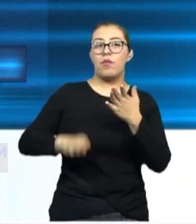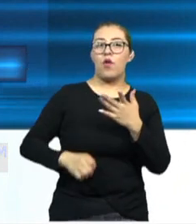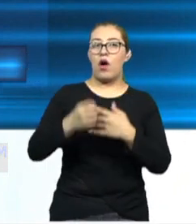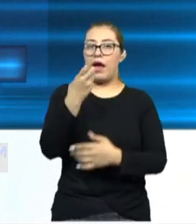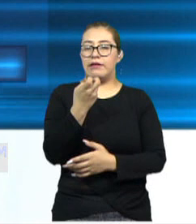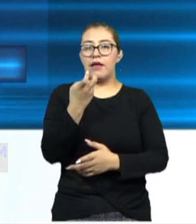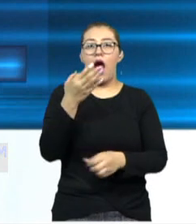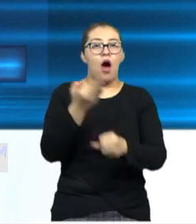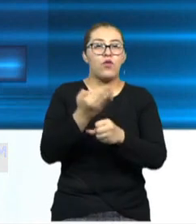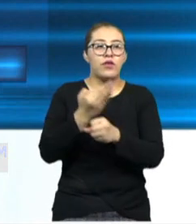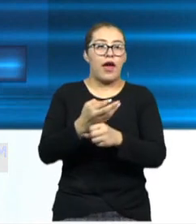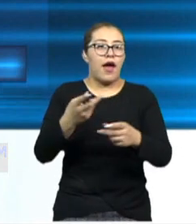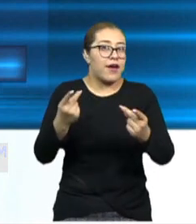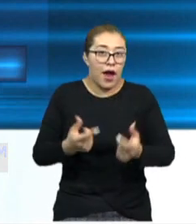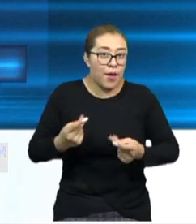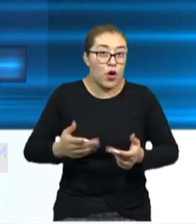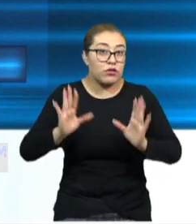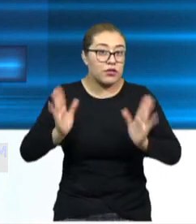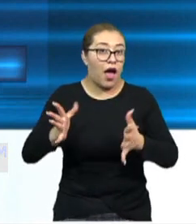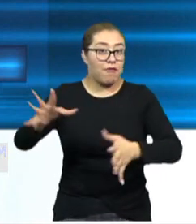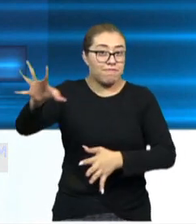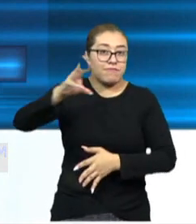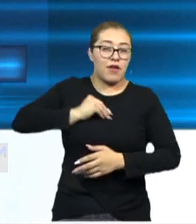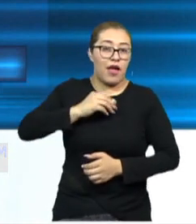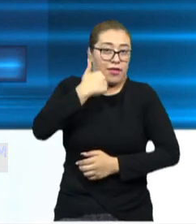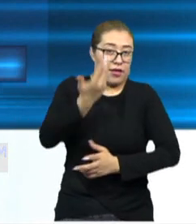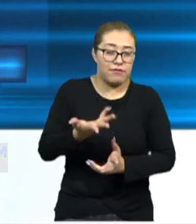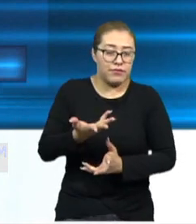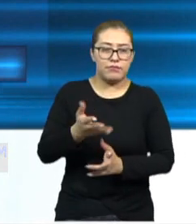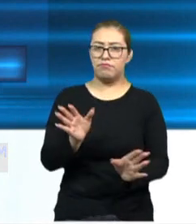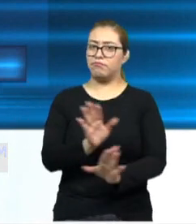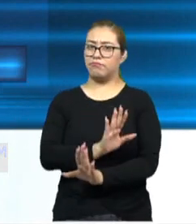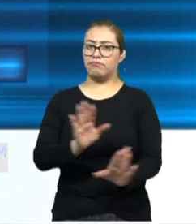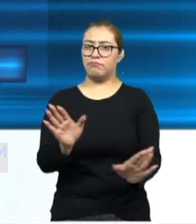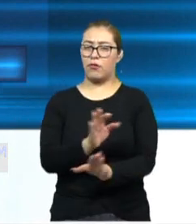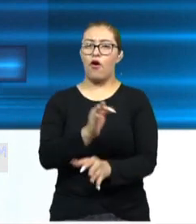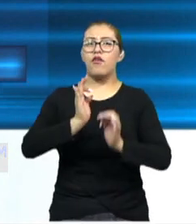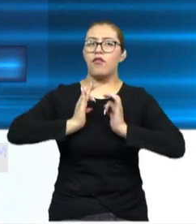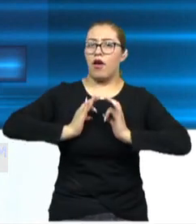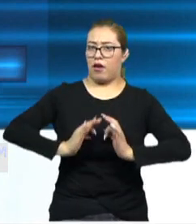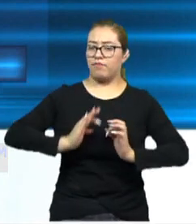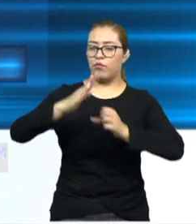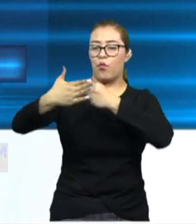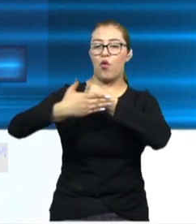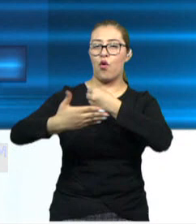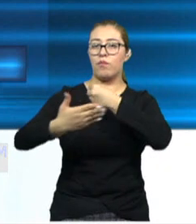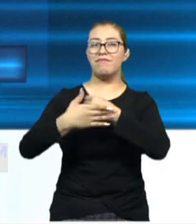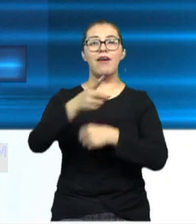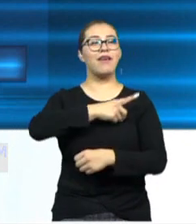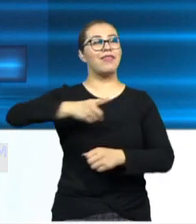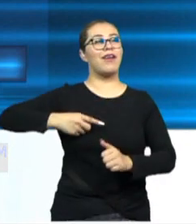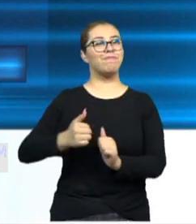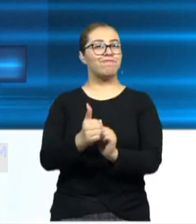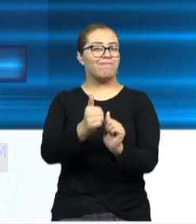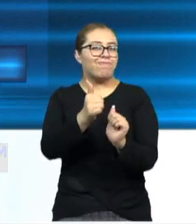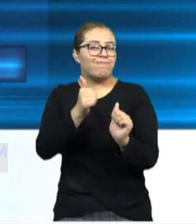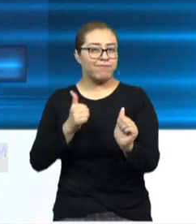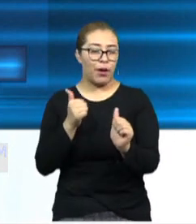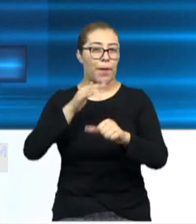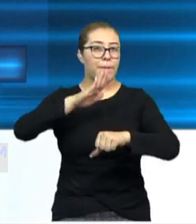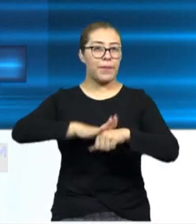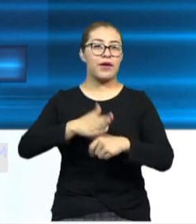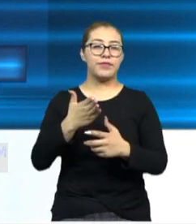prisa por enfermarse, nadie se quiere enfermar en este momento ni más adelante y tenemos que retrasar todo esto lo más posible